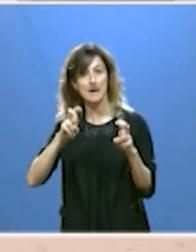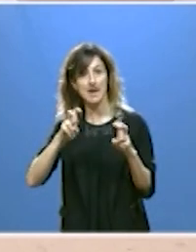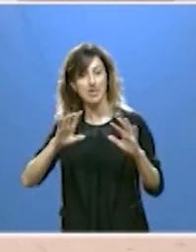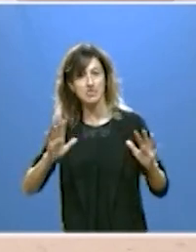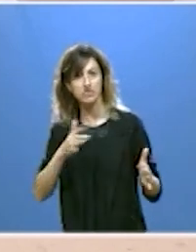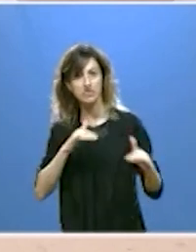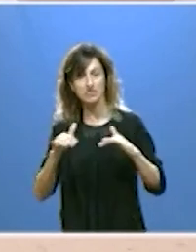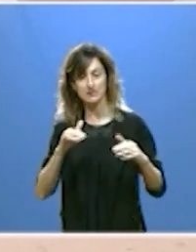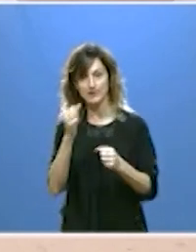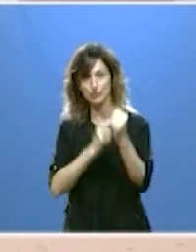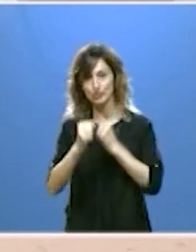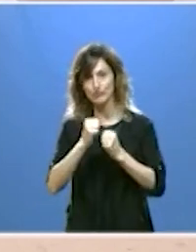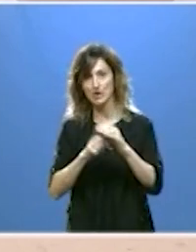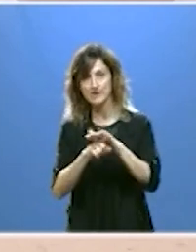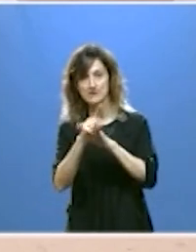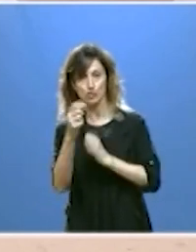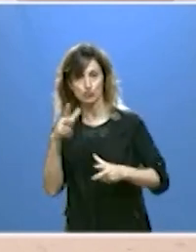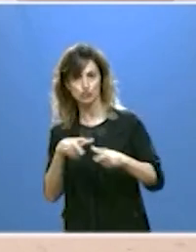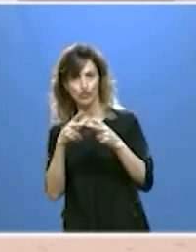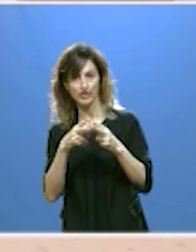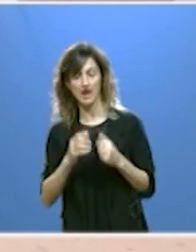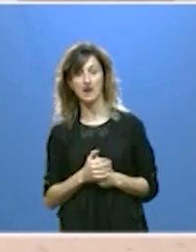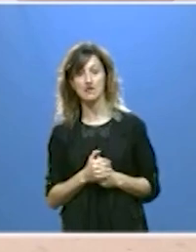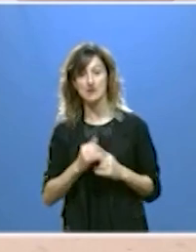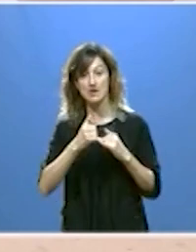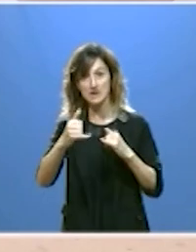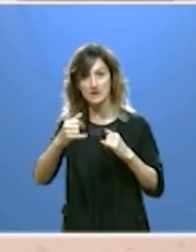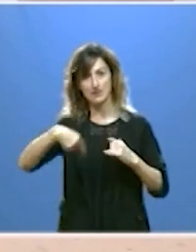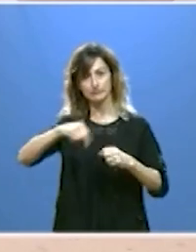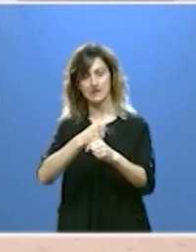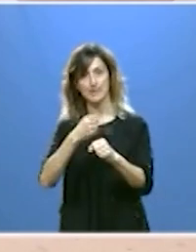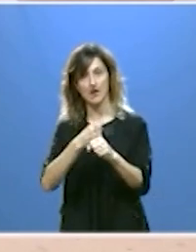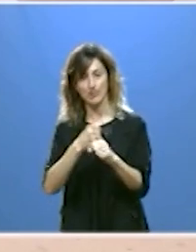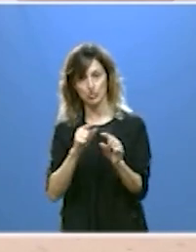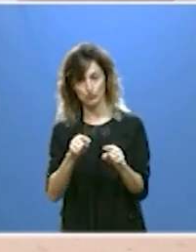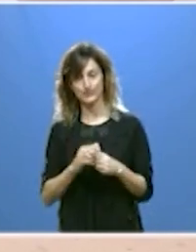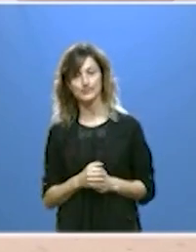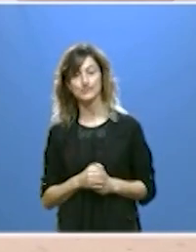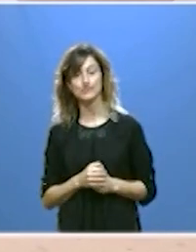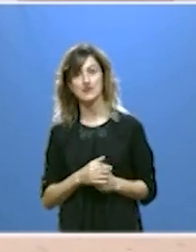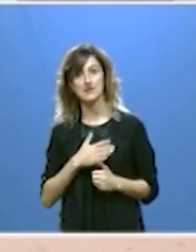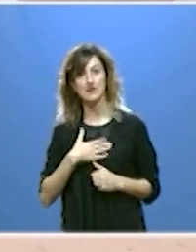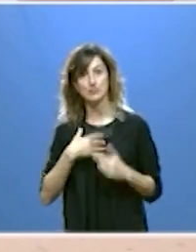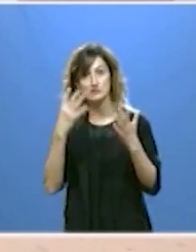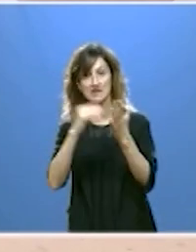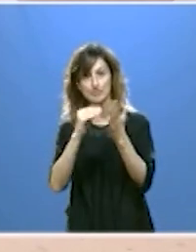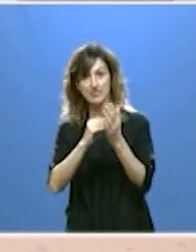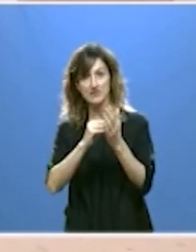de dinamización económica y desarrollo social en esta línea estamos trabajando aumentando 10 veces